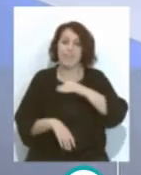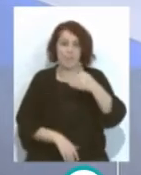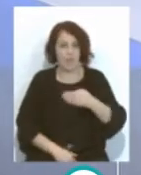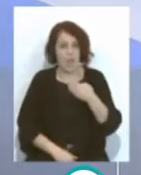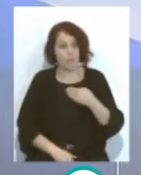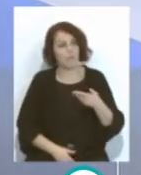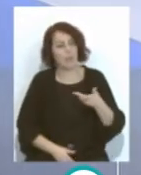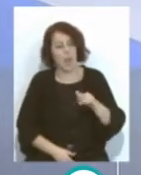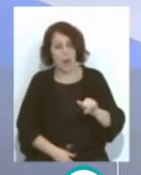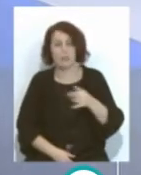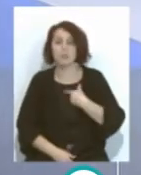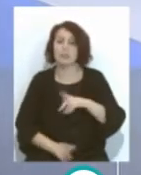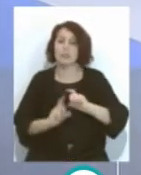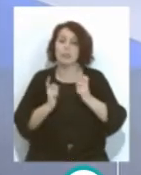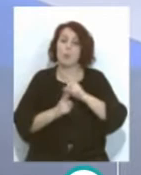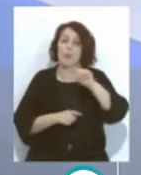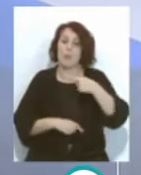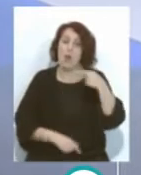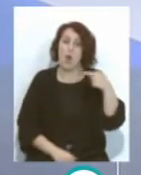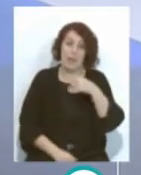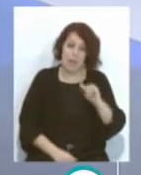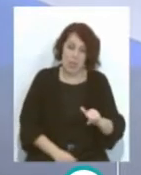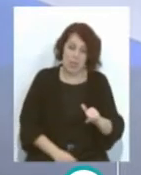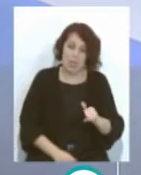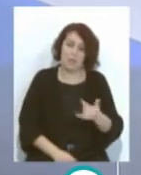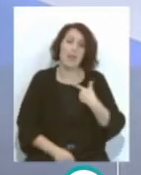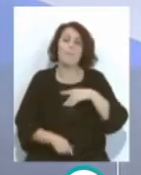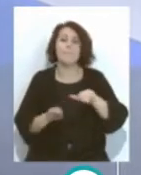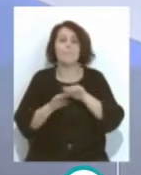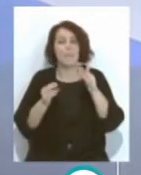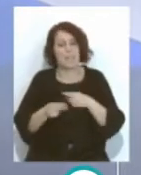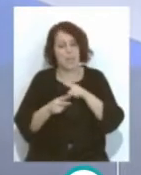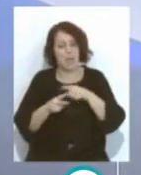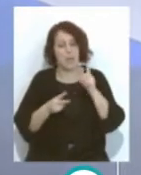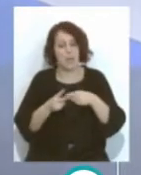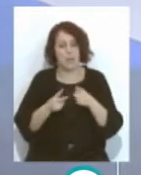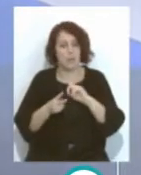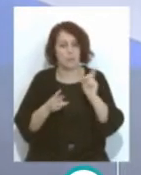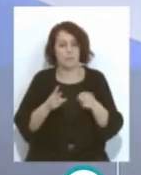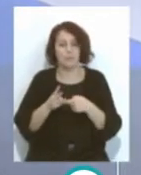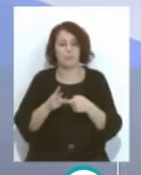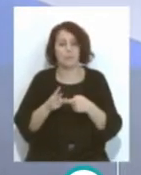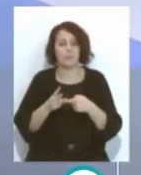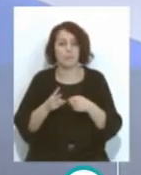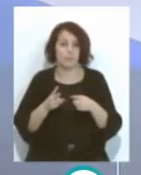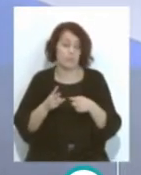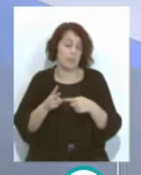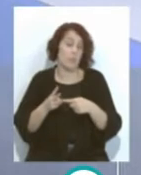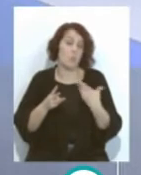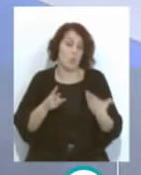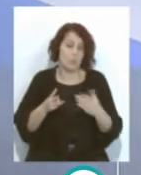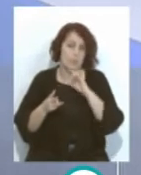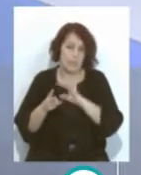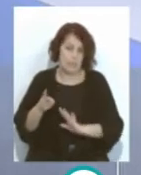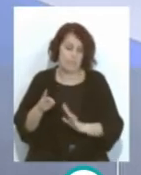equipo Álvaro Jiménez En este caso Nano Mesa Y el tercero En Discordia